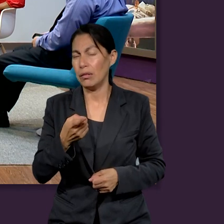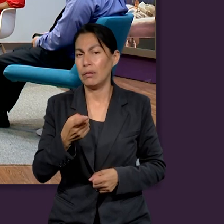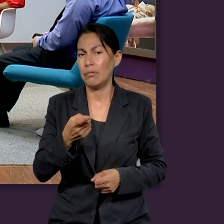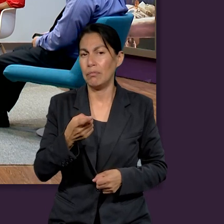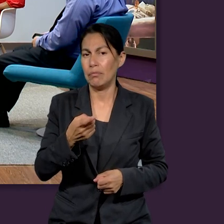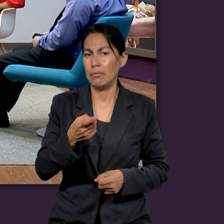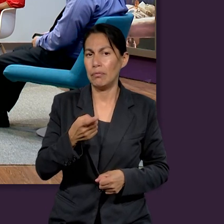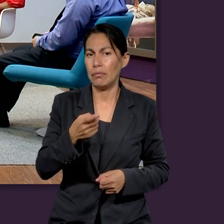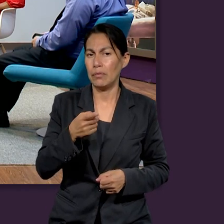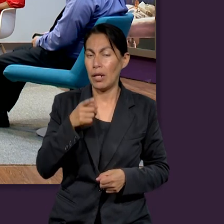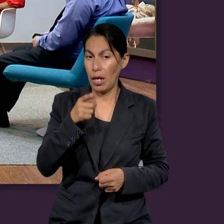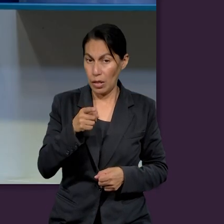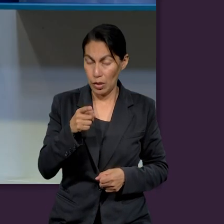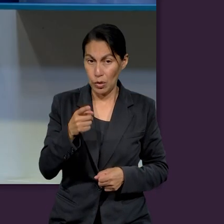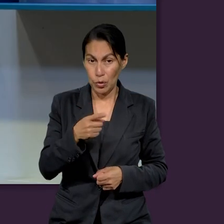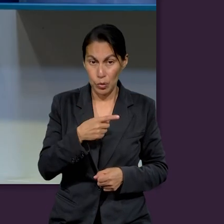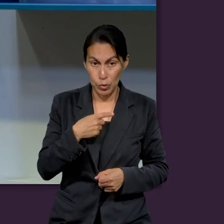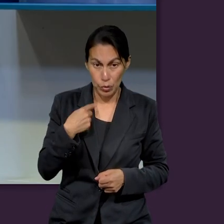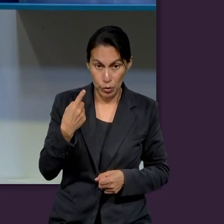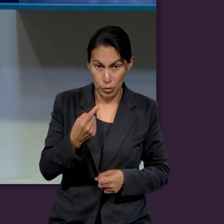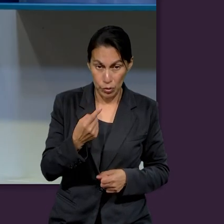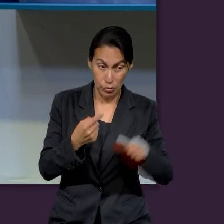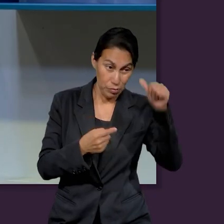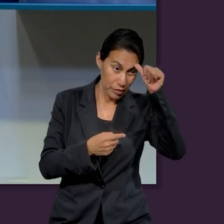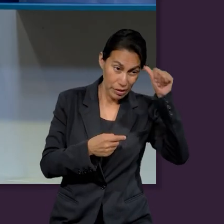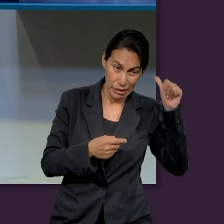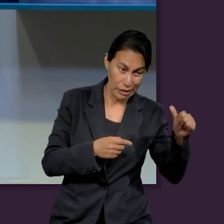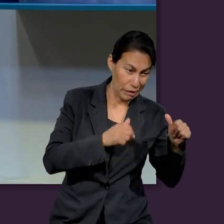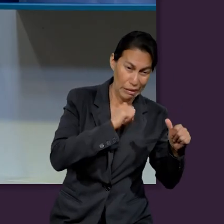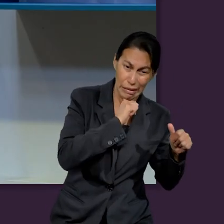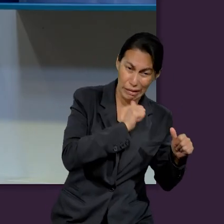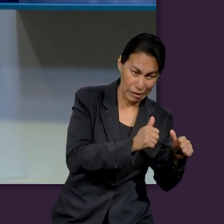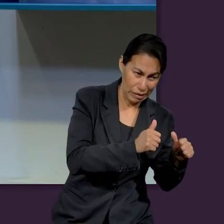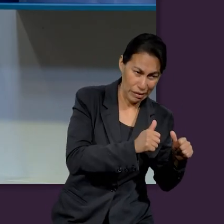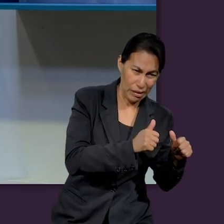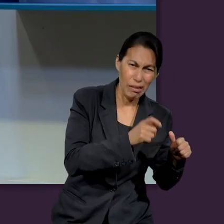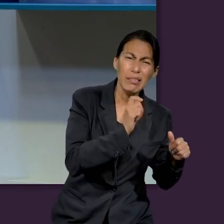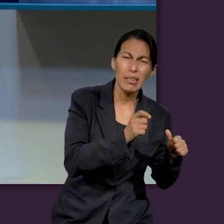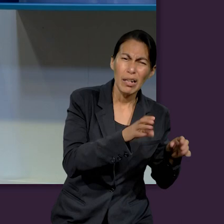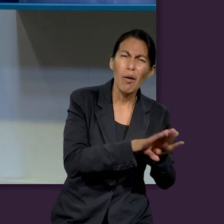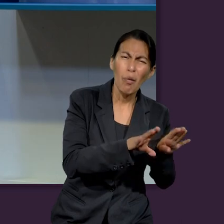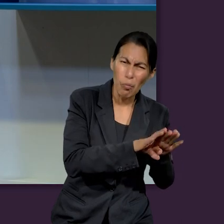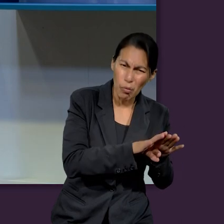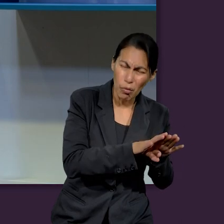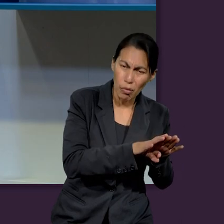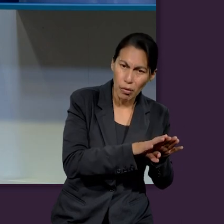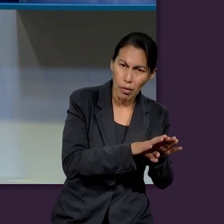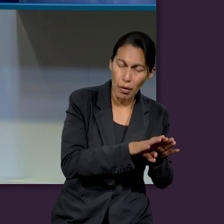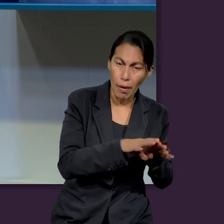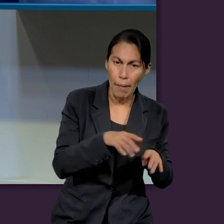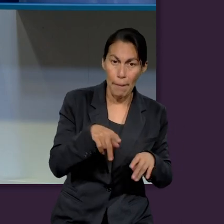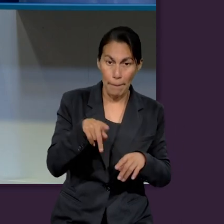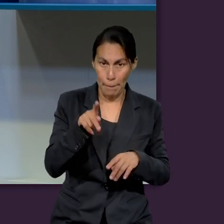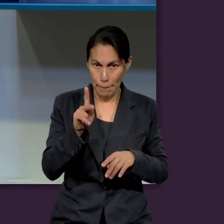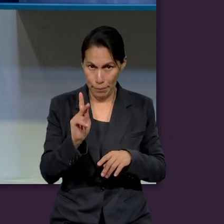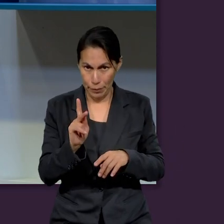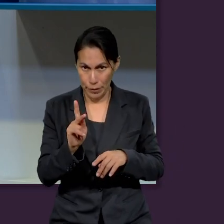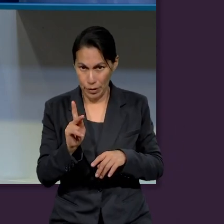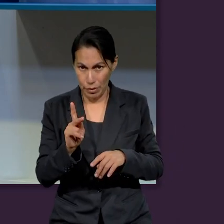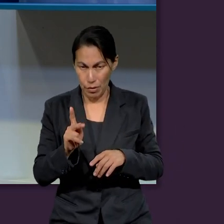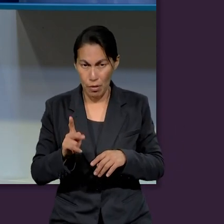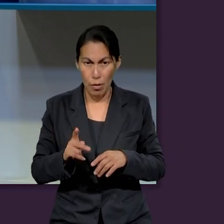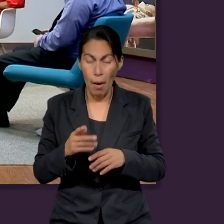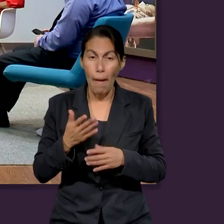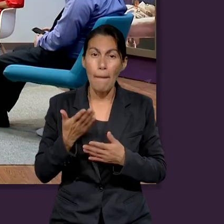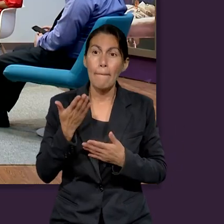Timoteo, capítulo 6, versículo 6 y versículo 7, nos da la fórmula, nos da el remedio para no codiciar.